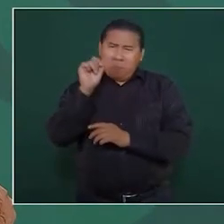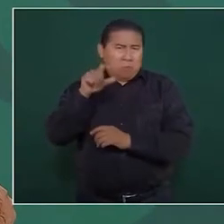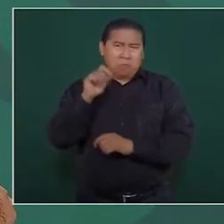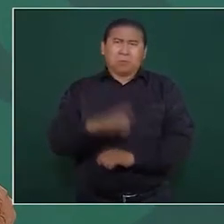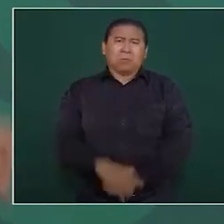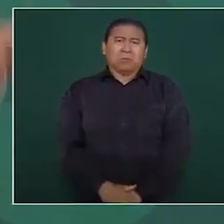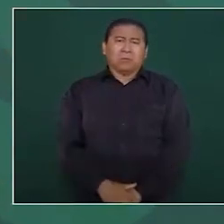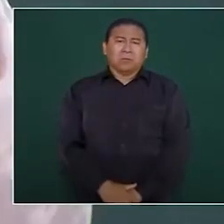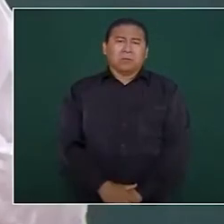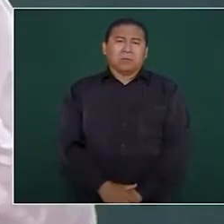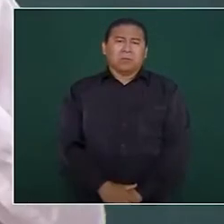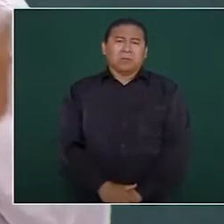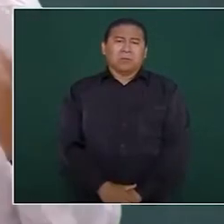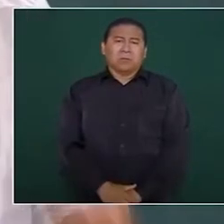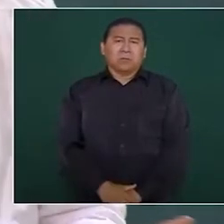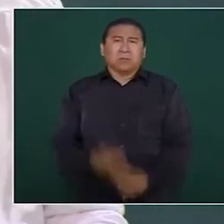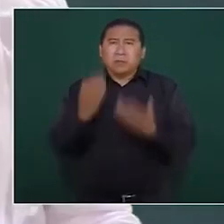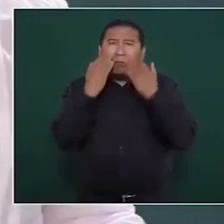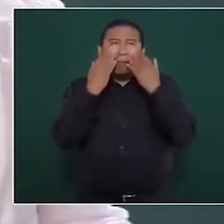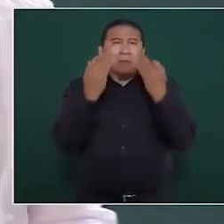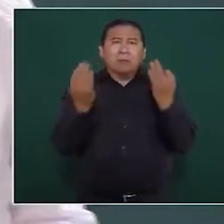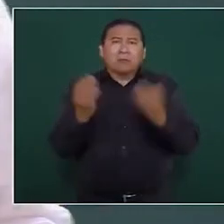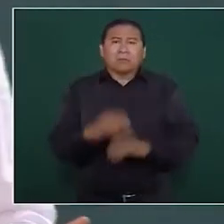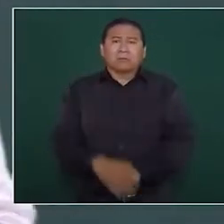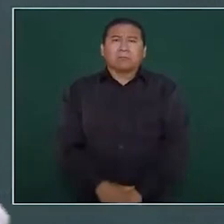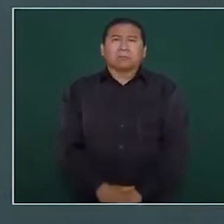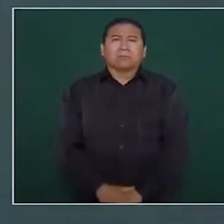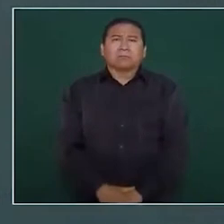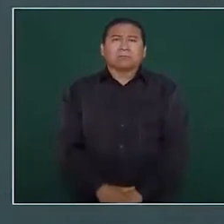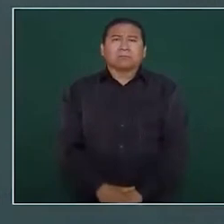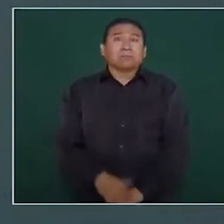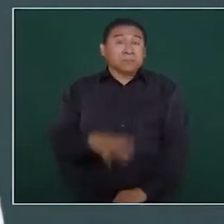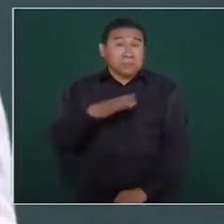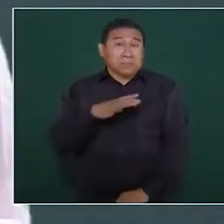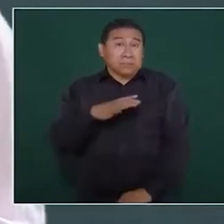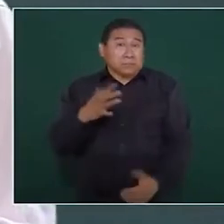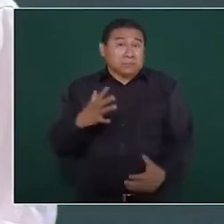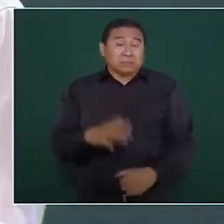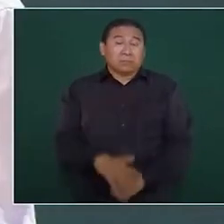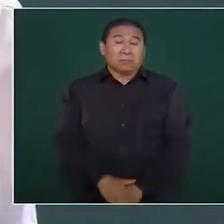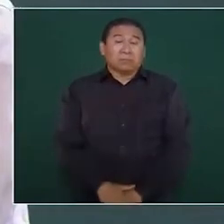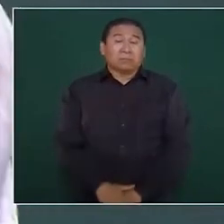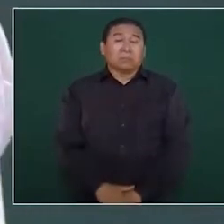donde no veo que haya este